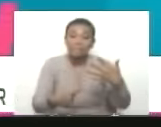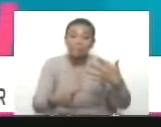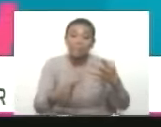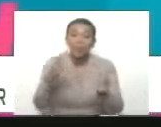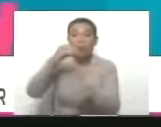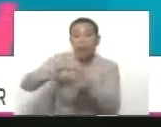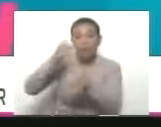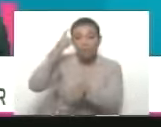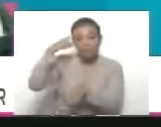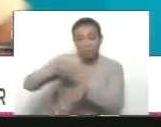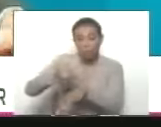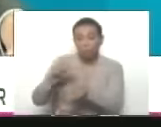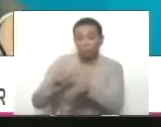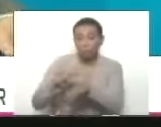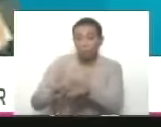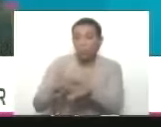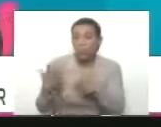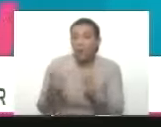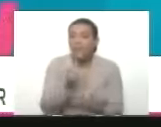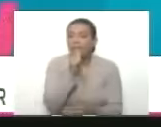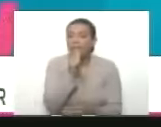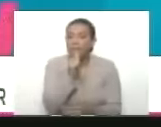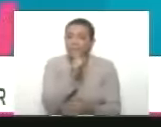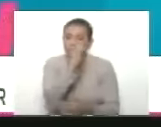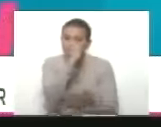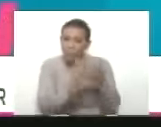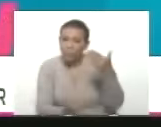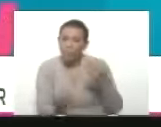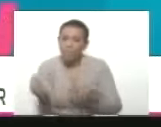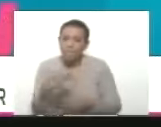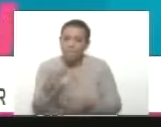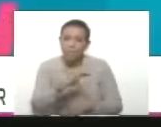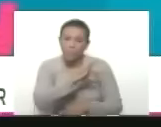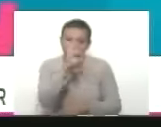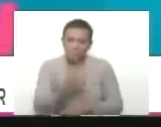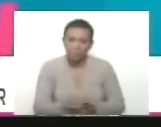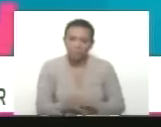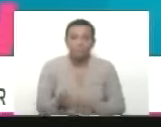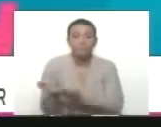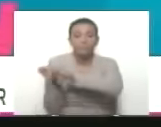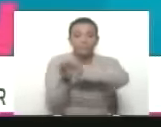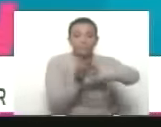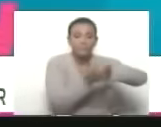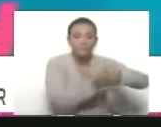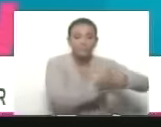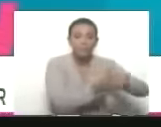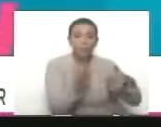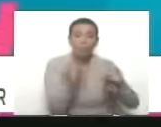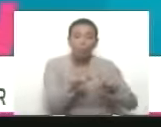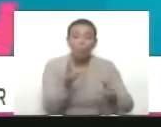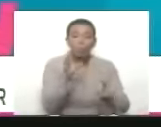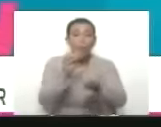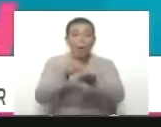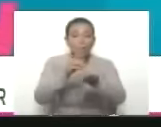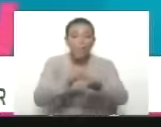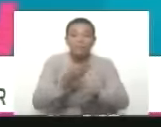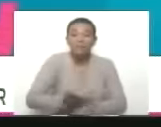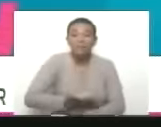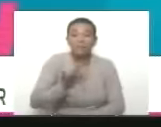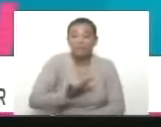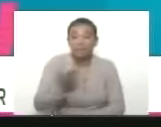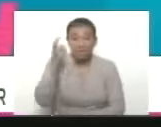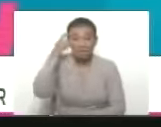anunciando el día de hoy. También tengo otros anuncios importantes y me pareció importante